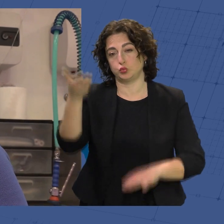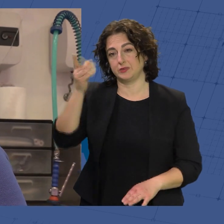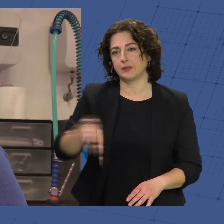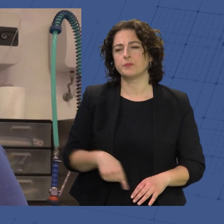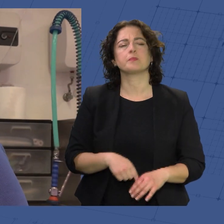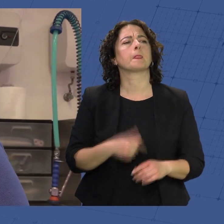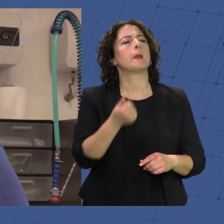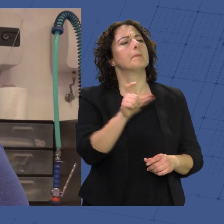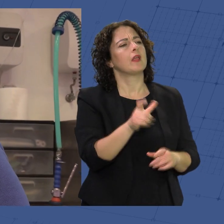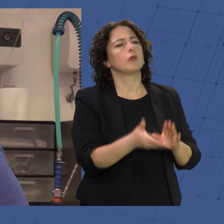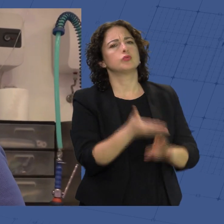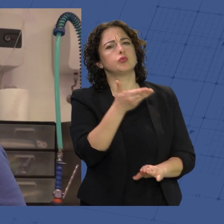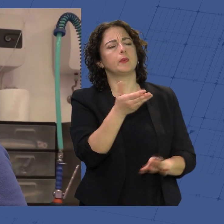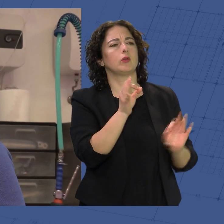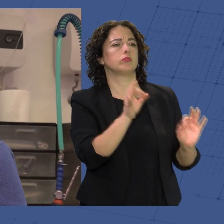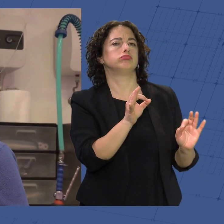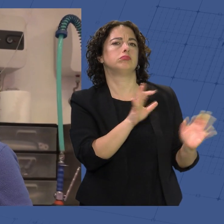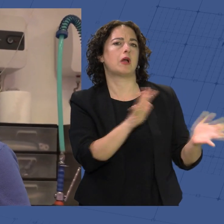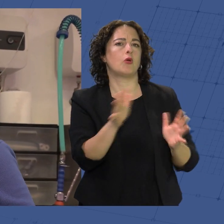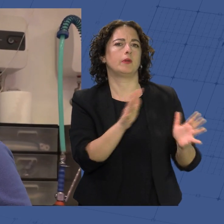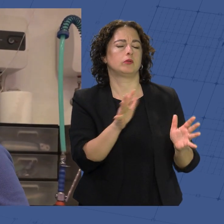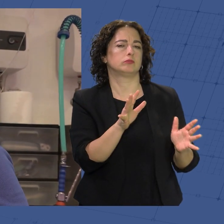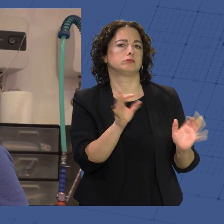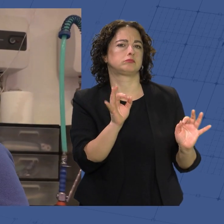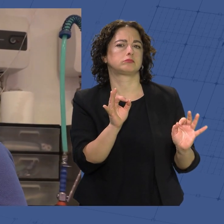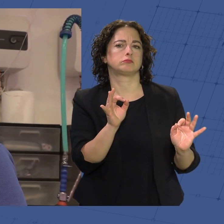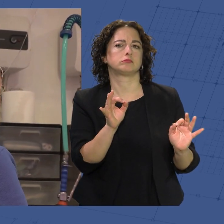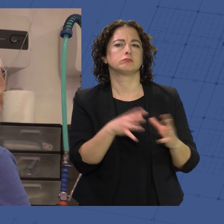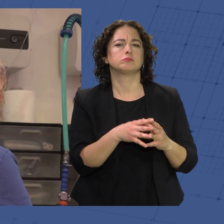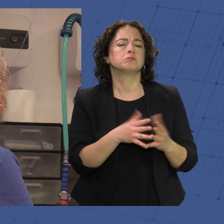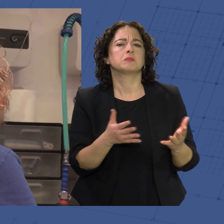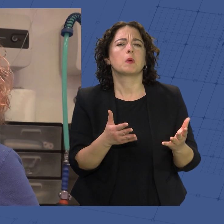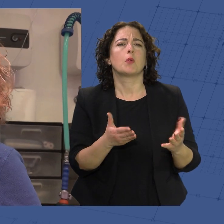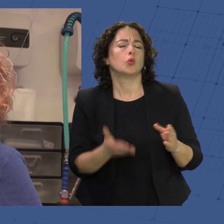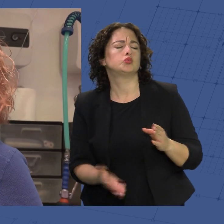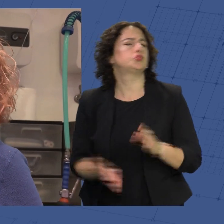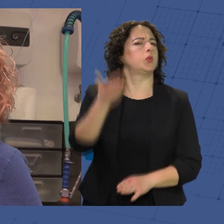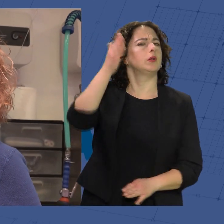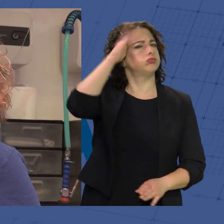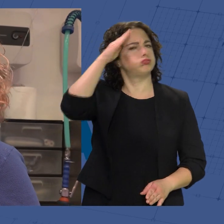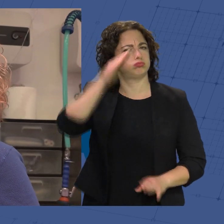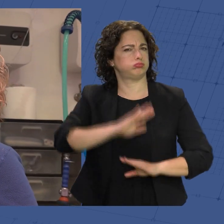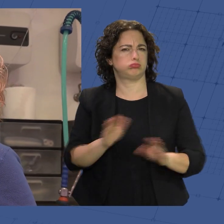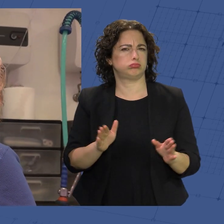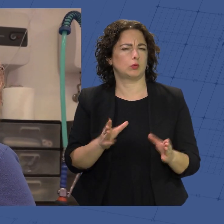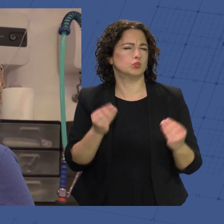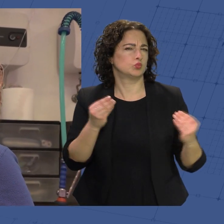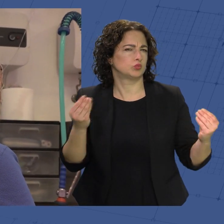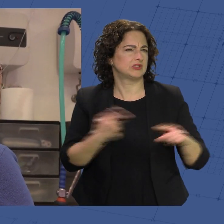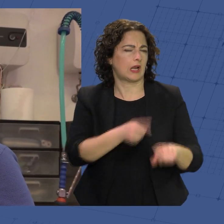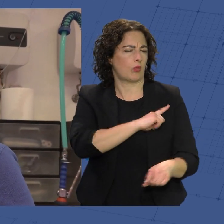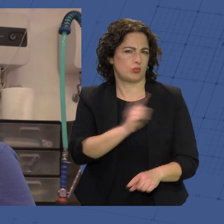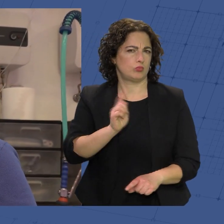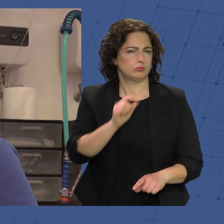subido los precios, estipulado lo que tiene más o menos comercio, algo así, pero tampoco han sido precios muy superantes,